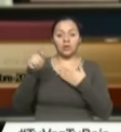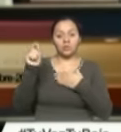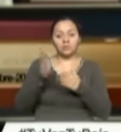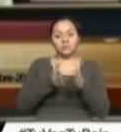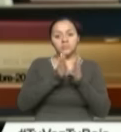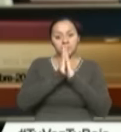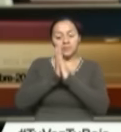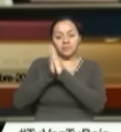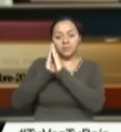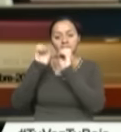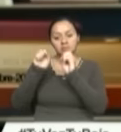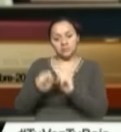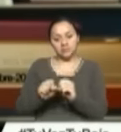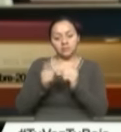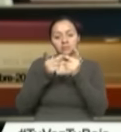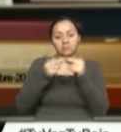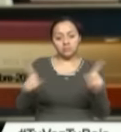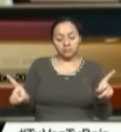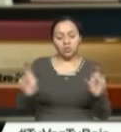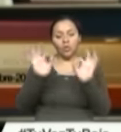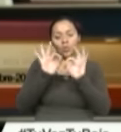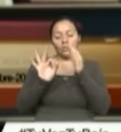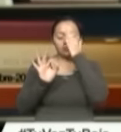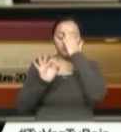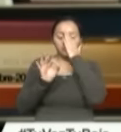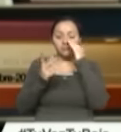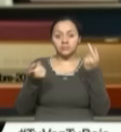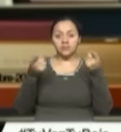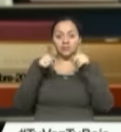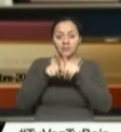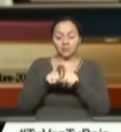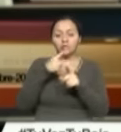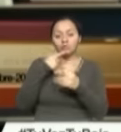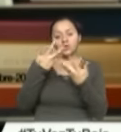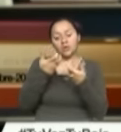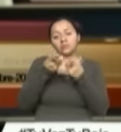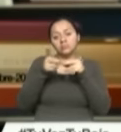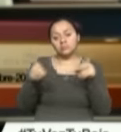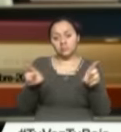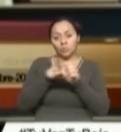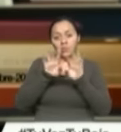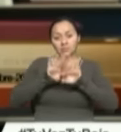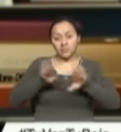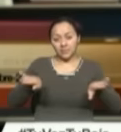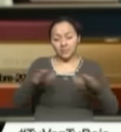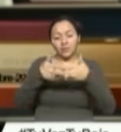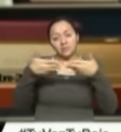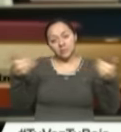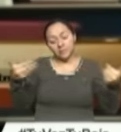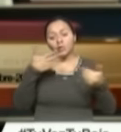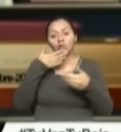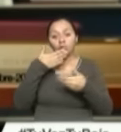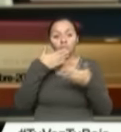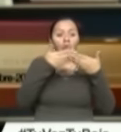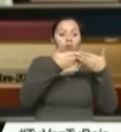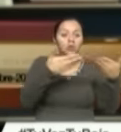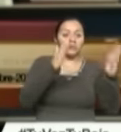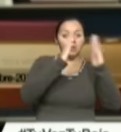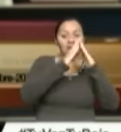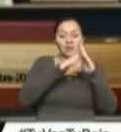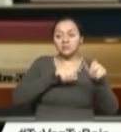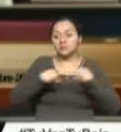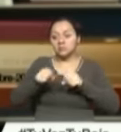peticiones de disolución de la sociedad conyugal o de la sociedad de bienes y